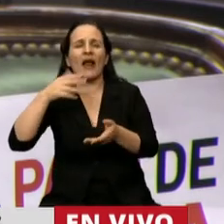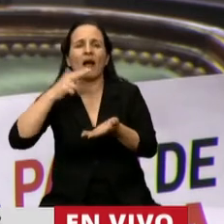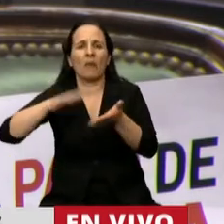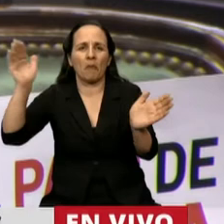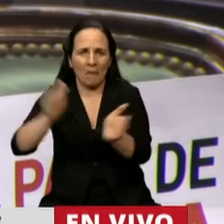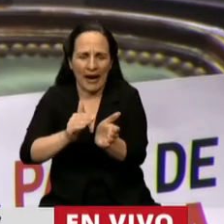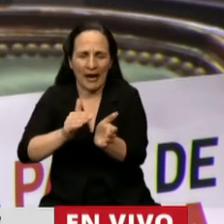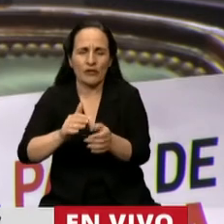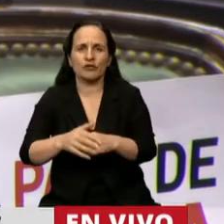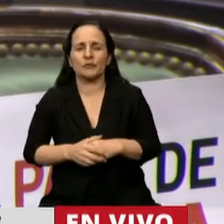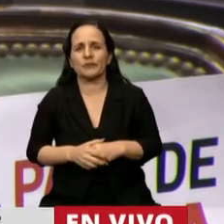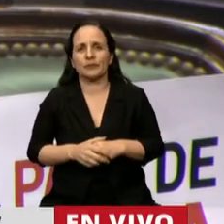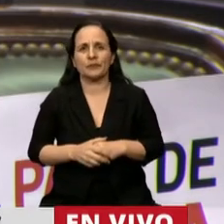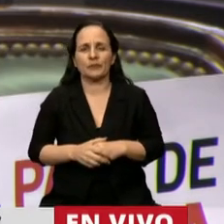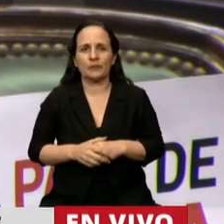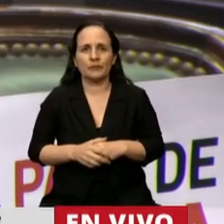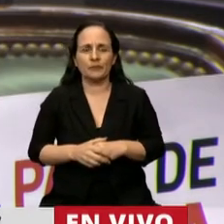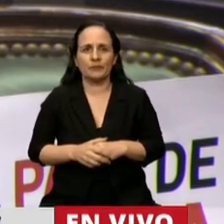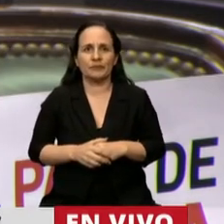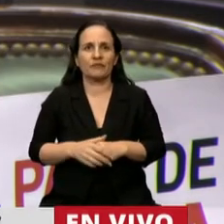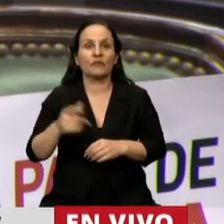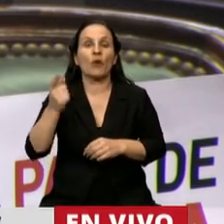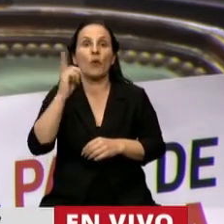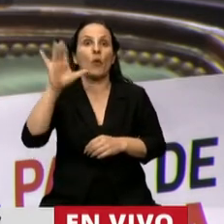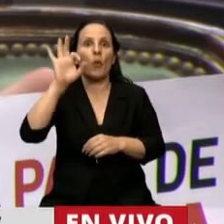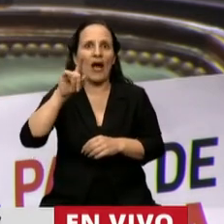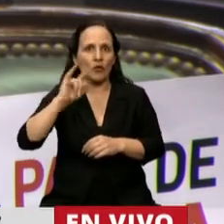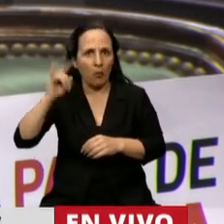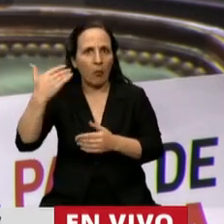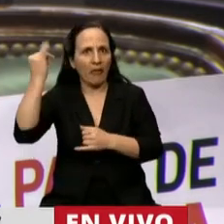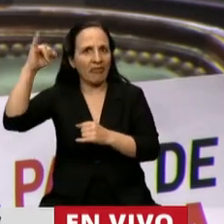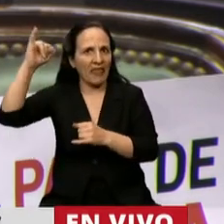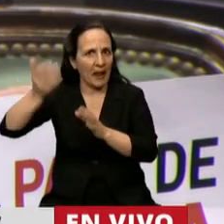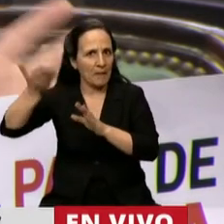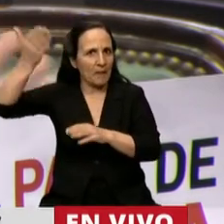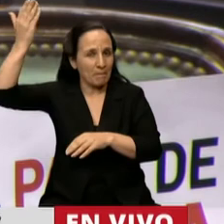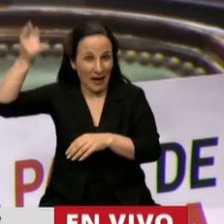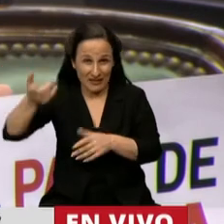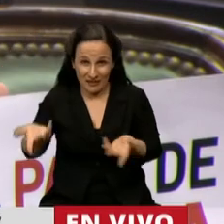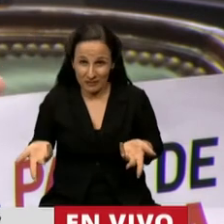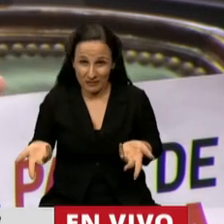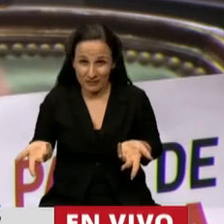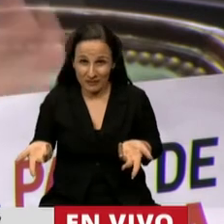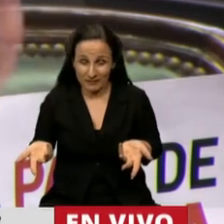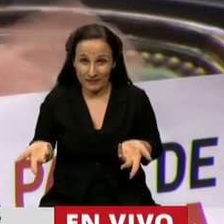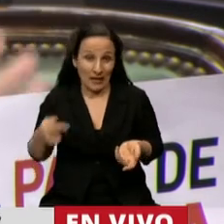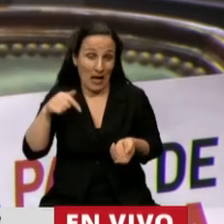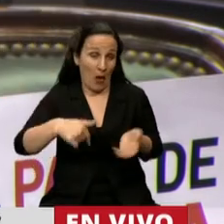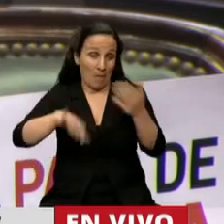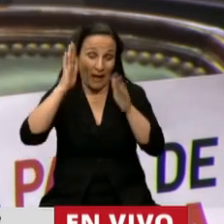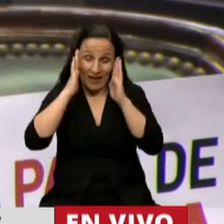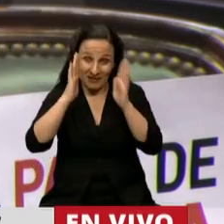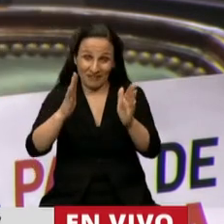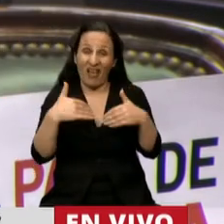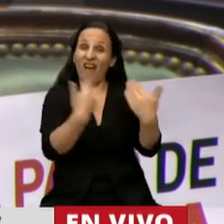Vimos cómo se le aumentaron los intereses a los bancos. Digo, esos son los intereses que se están en este momento